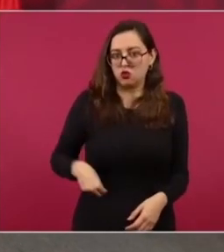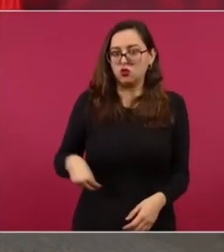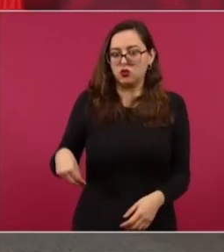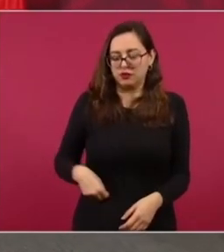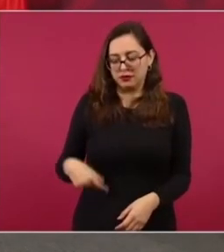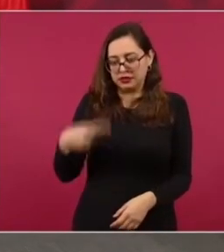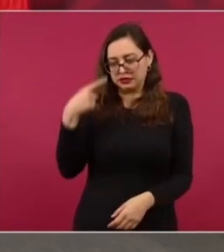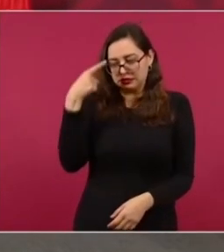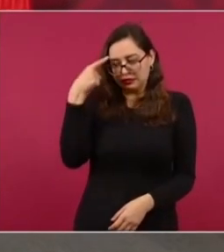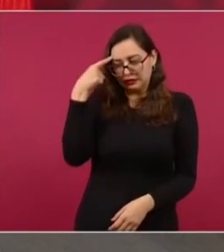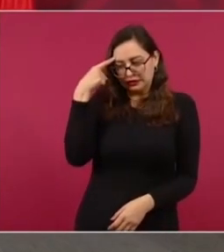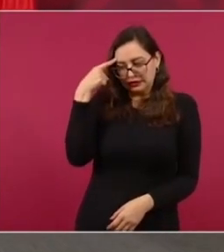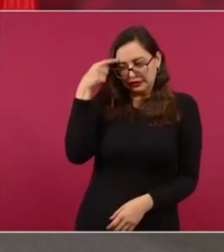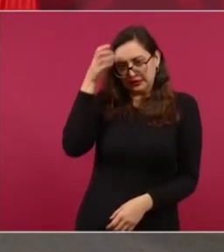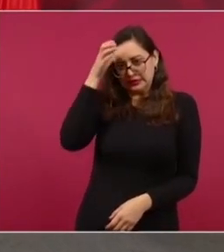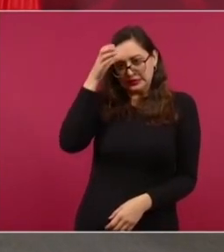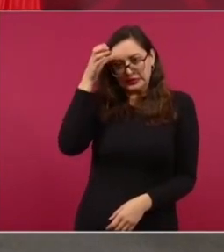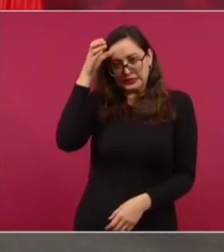cuando uno